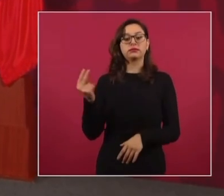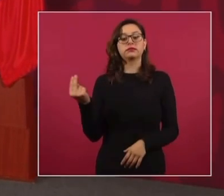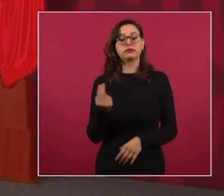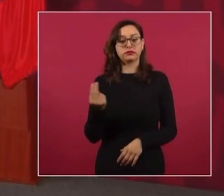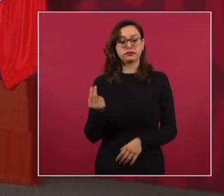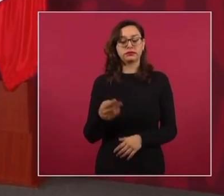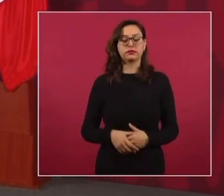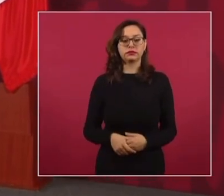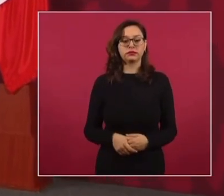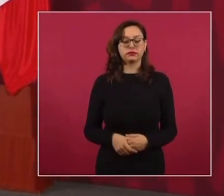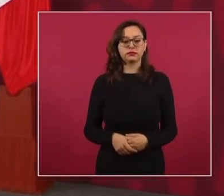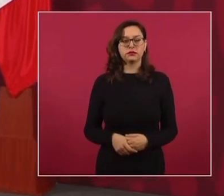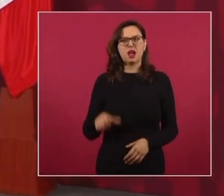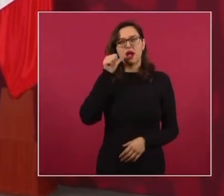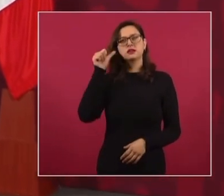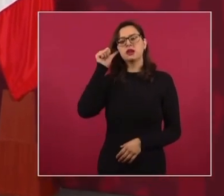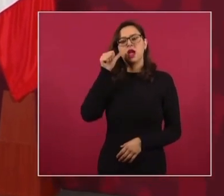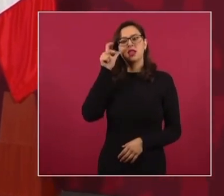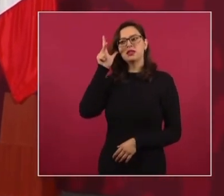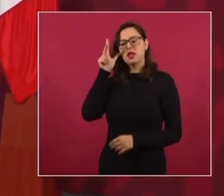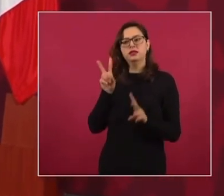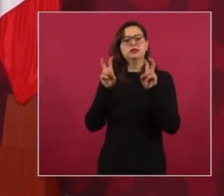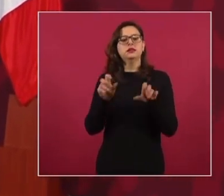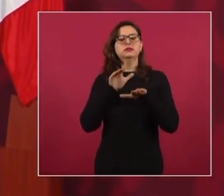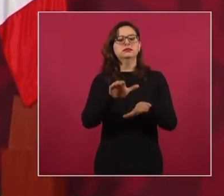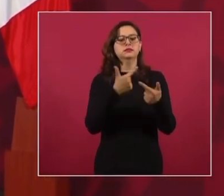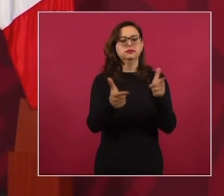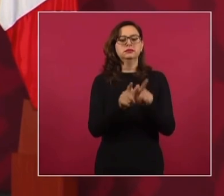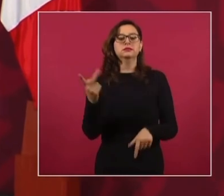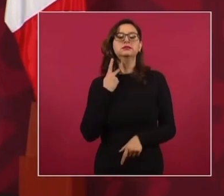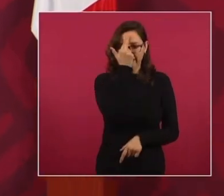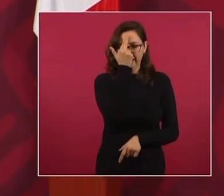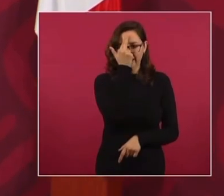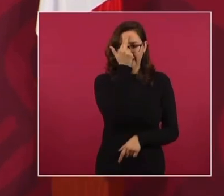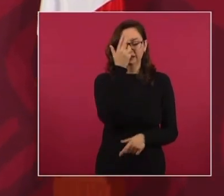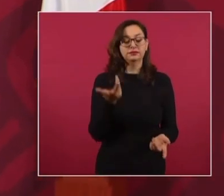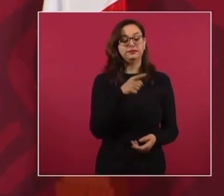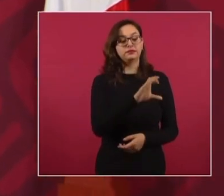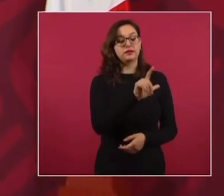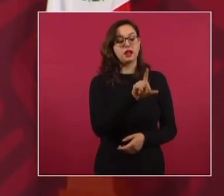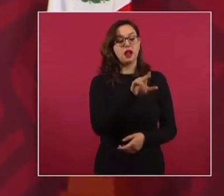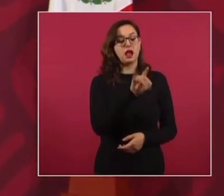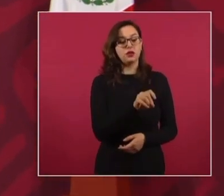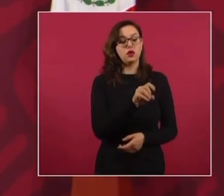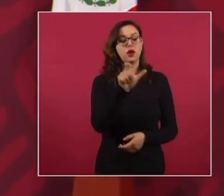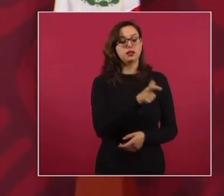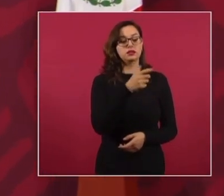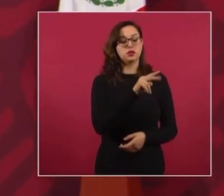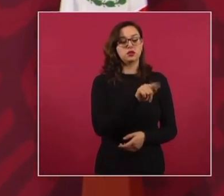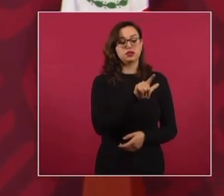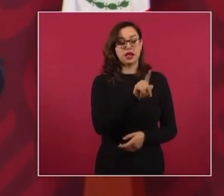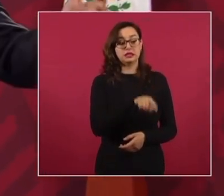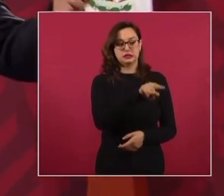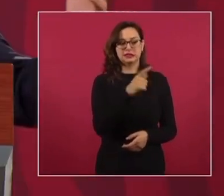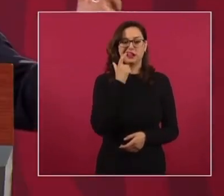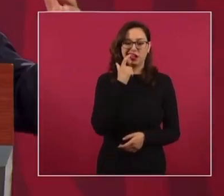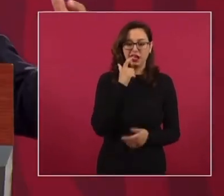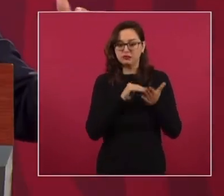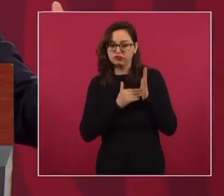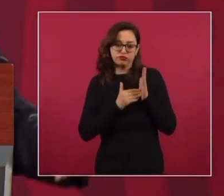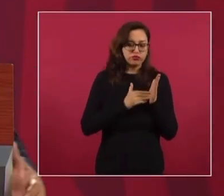Ayer hablábamos de Guantier, de lo de los partidos. Y decía yo de que Claudio X. González era como el estratega